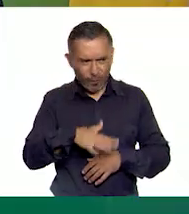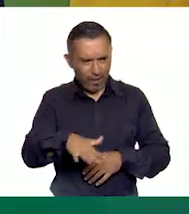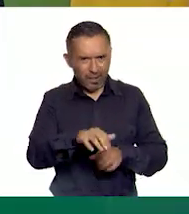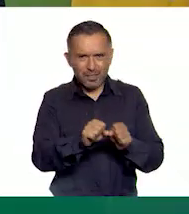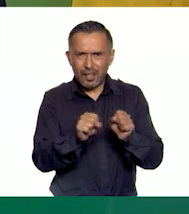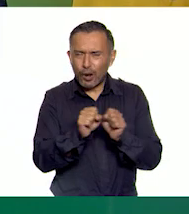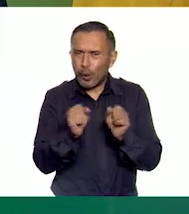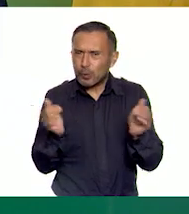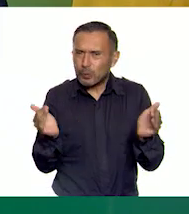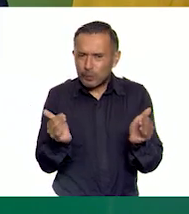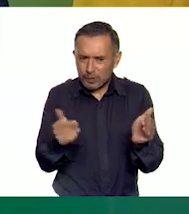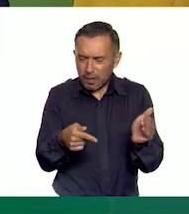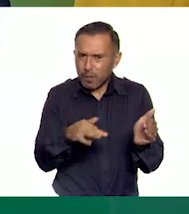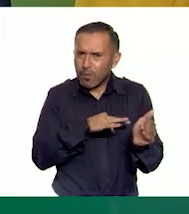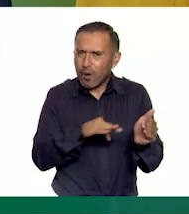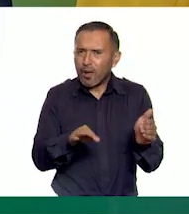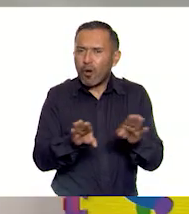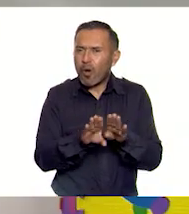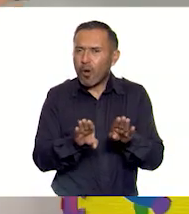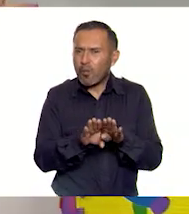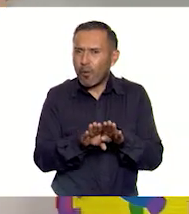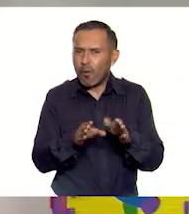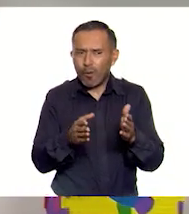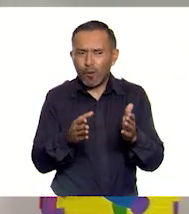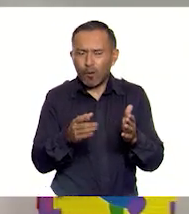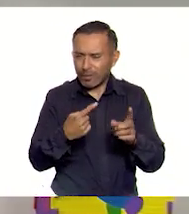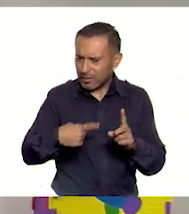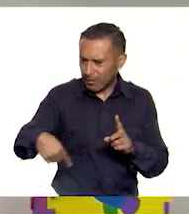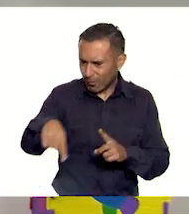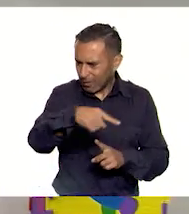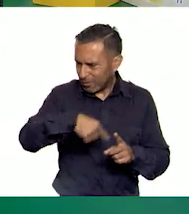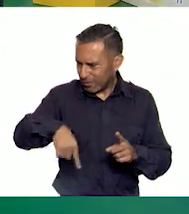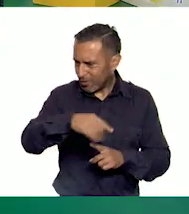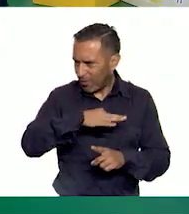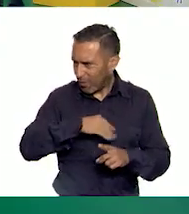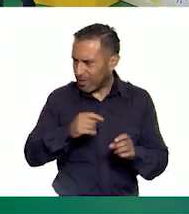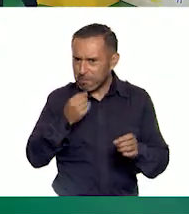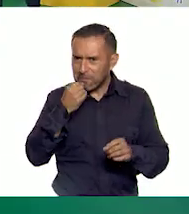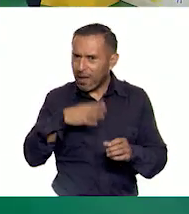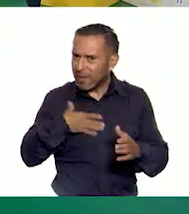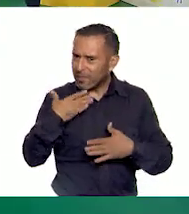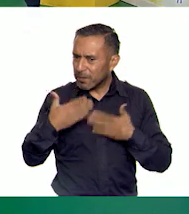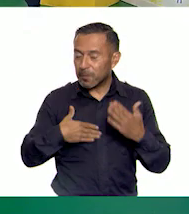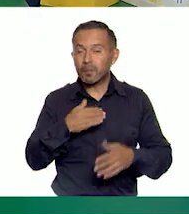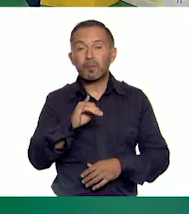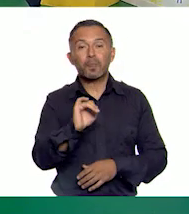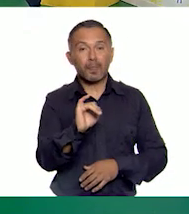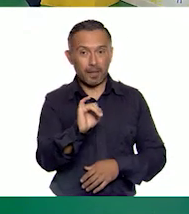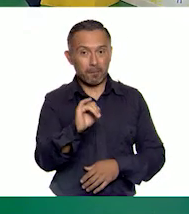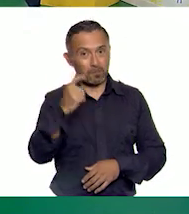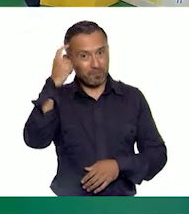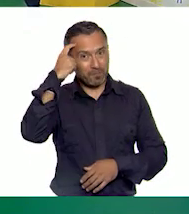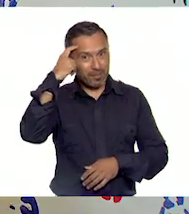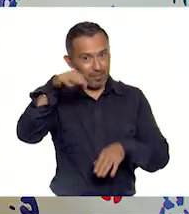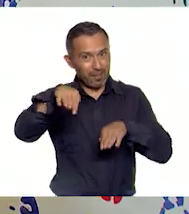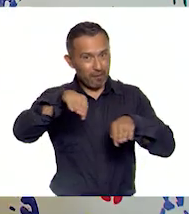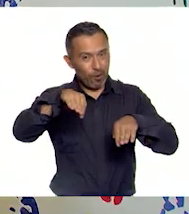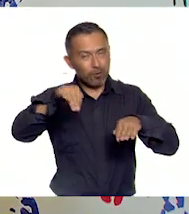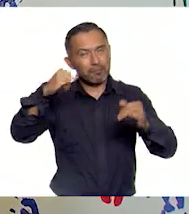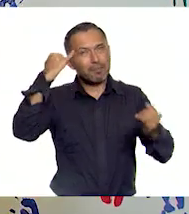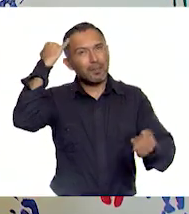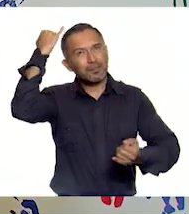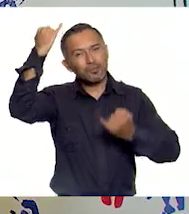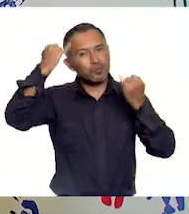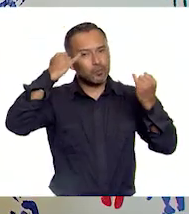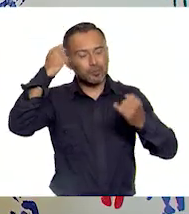se pueda transformar en algo tan divertido como un circuito. Así es. Con nuestra imaginación podemos adaptar